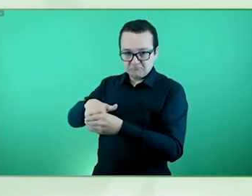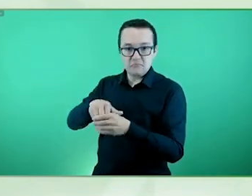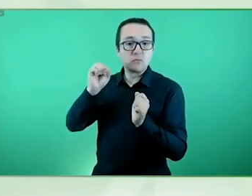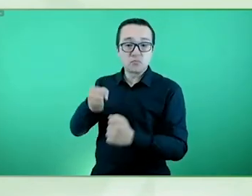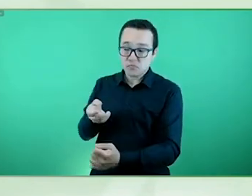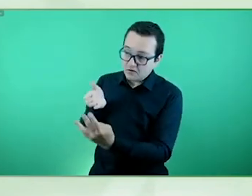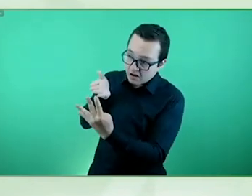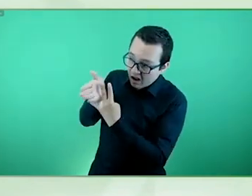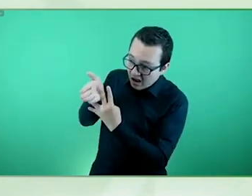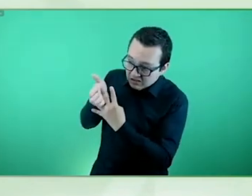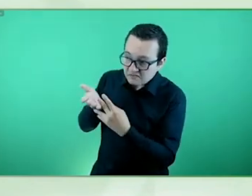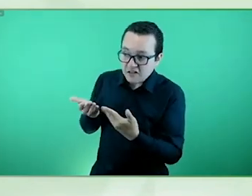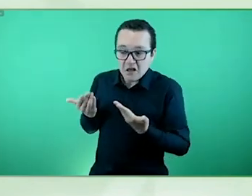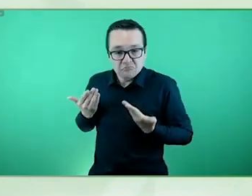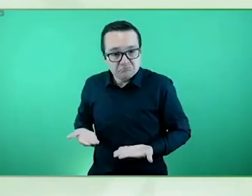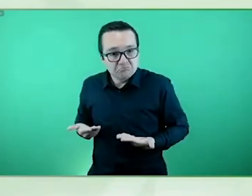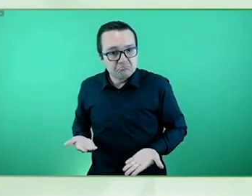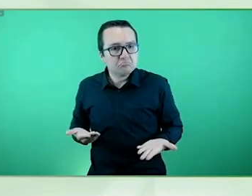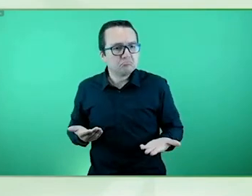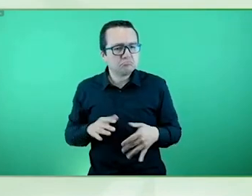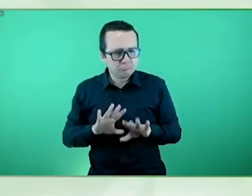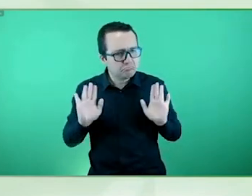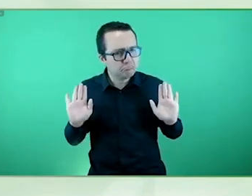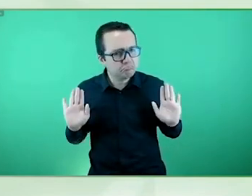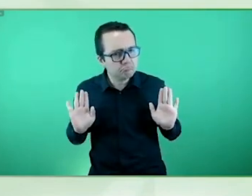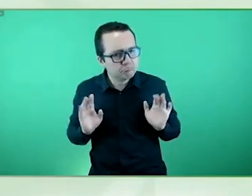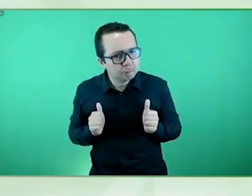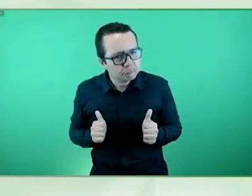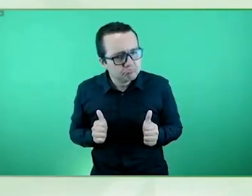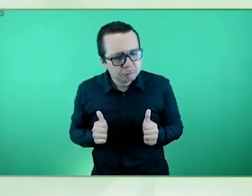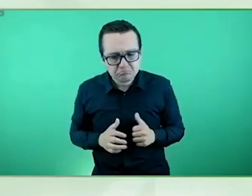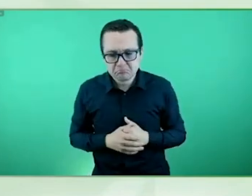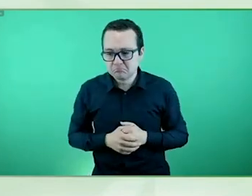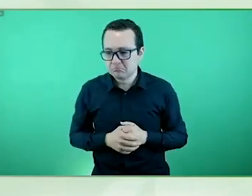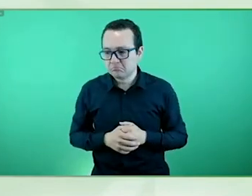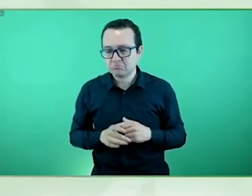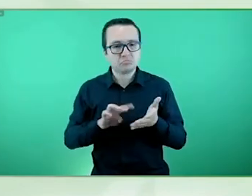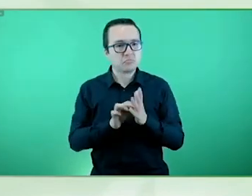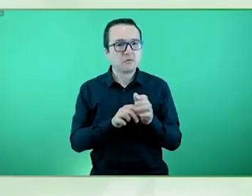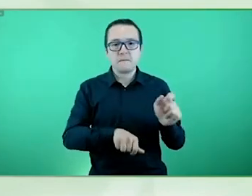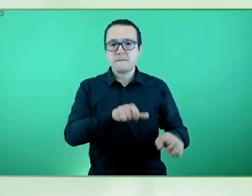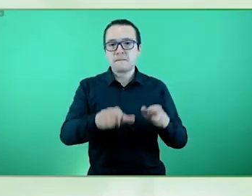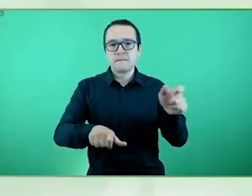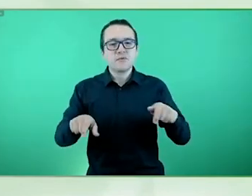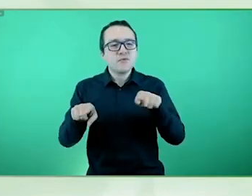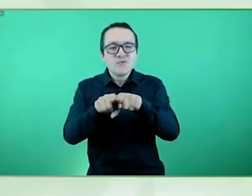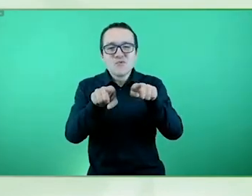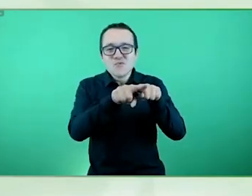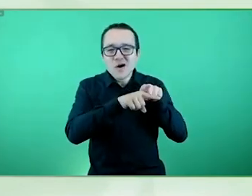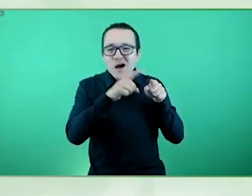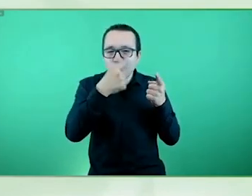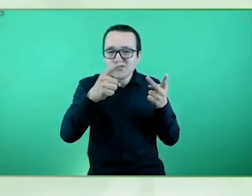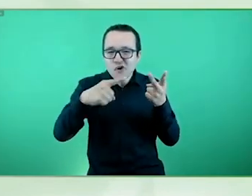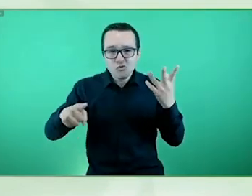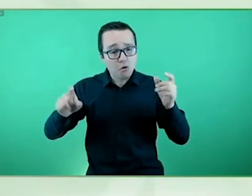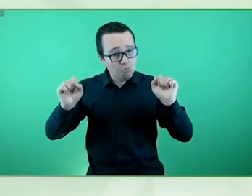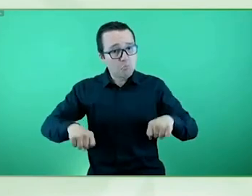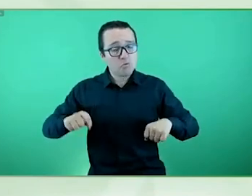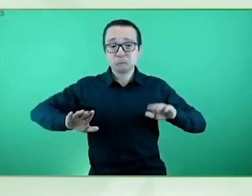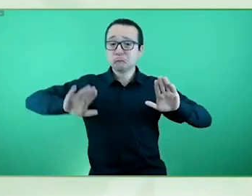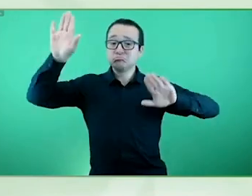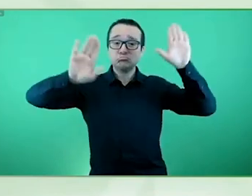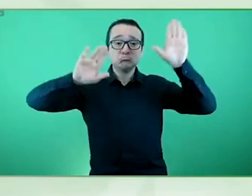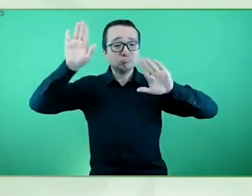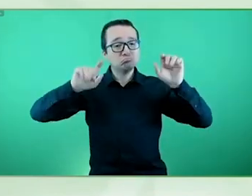electorales y luego encima pues podemos como el resto de personas ser candidatos y ejercer nuestra